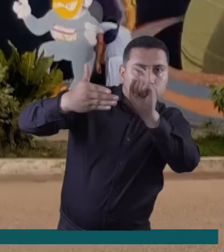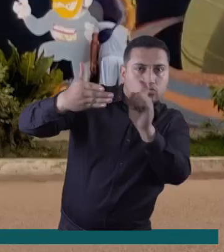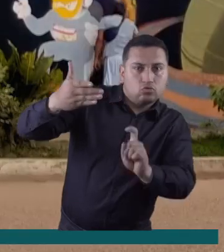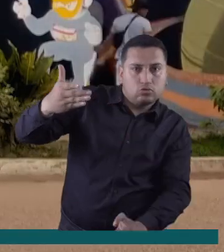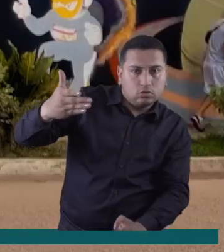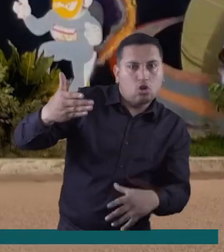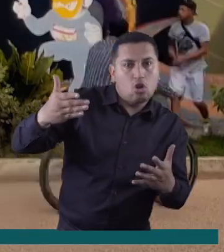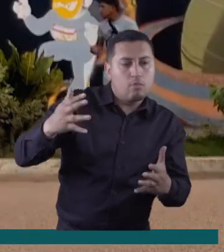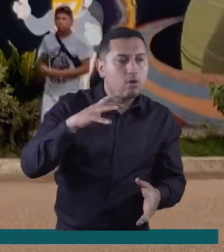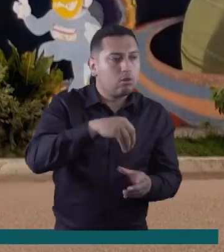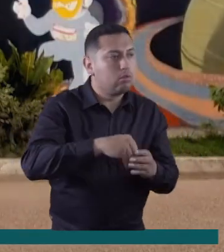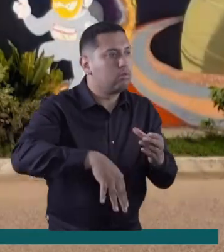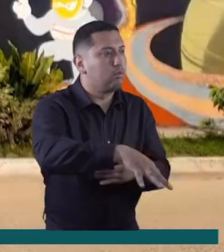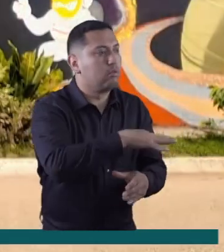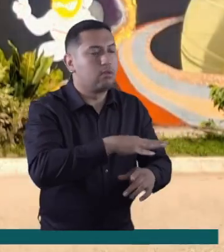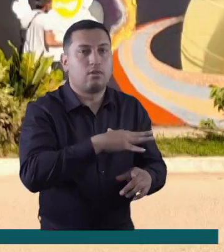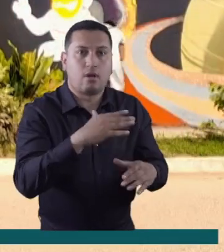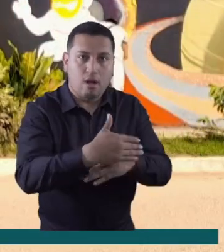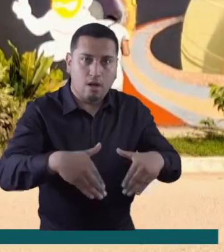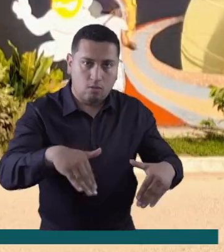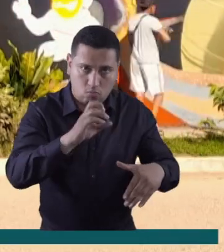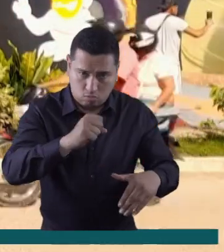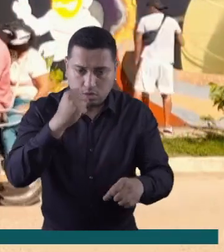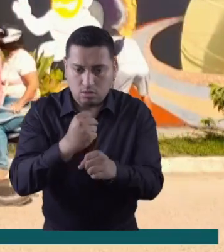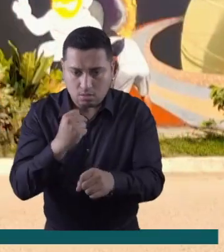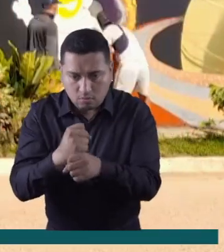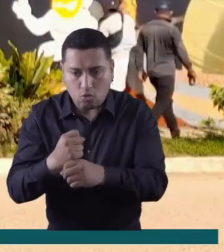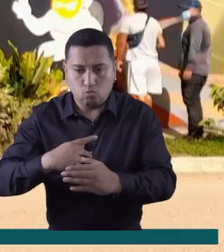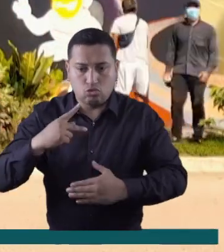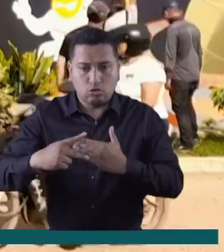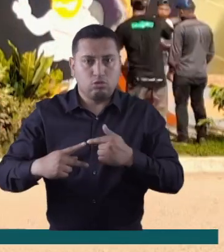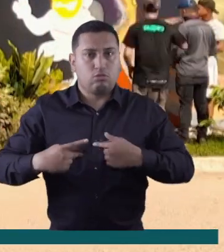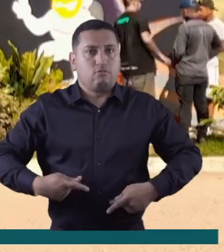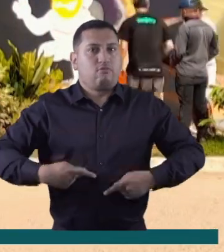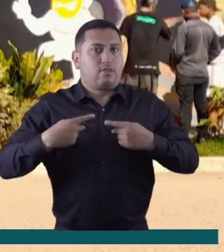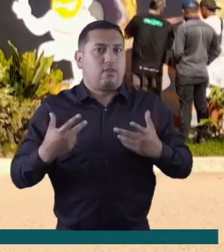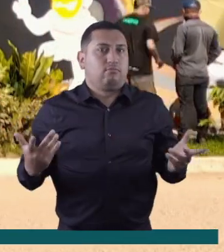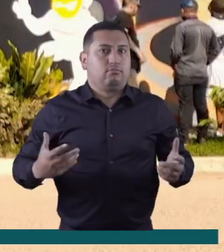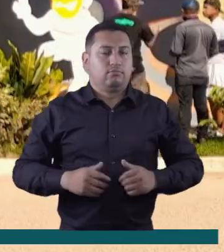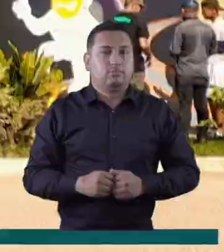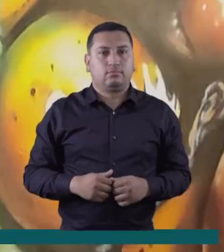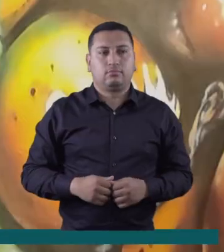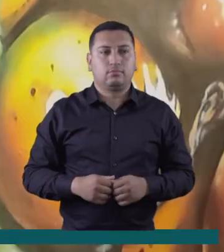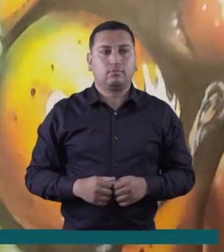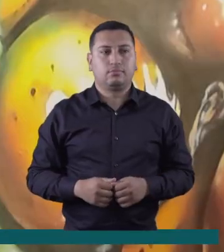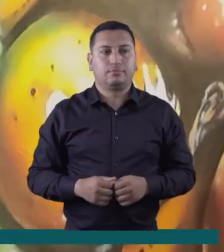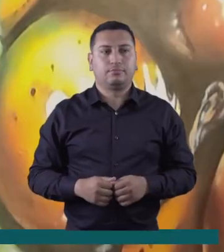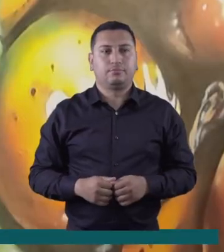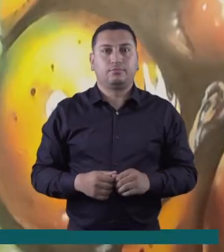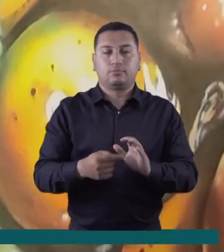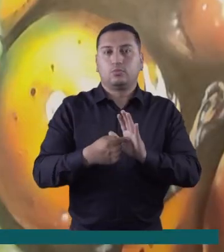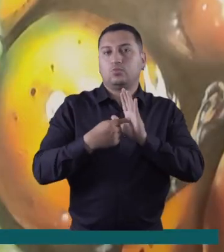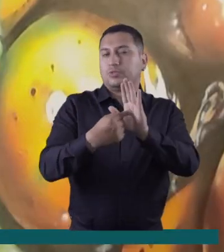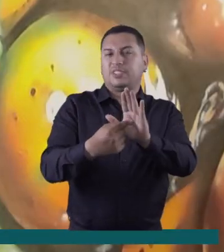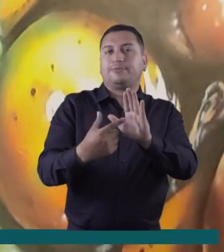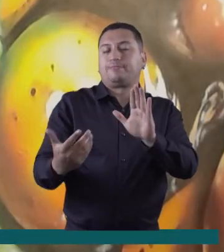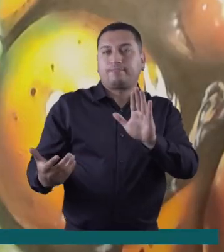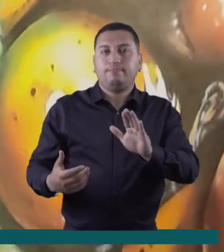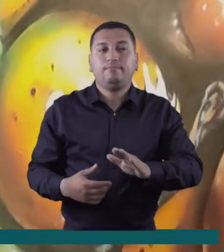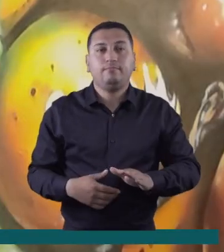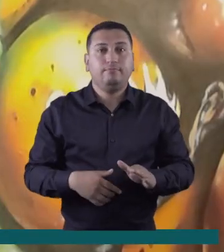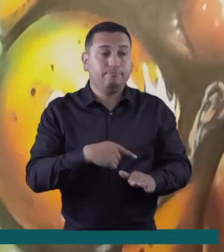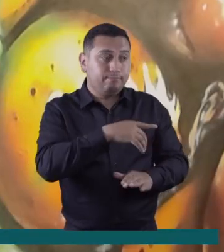esto se puede volver una herramienta de trabajo y de proyecto de vida también. Es mostrarle que